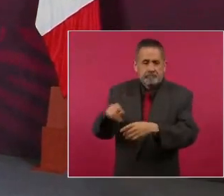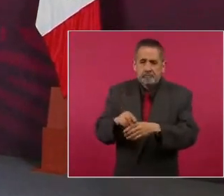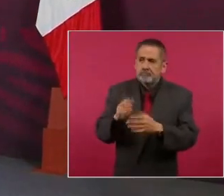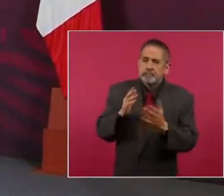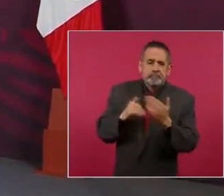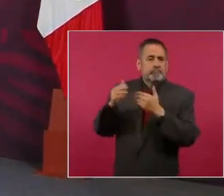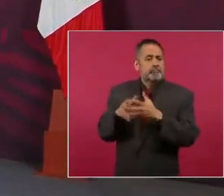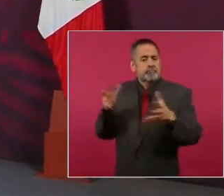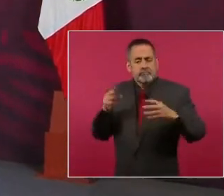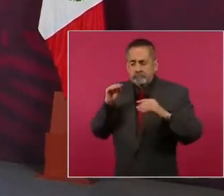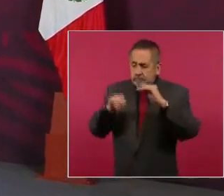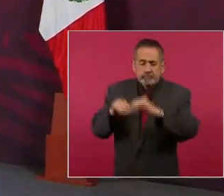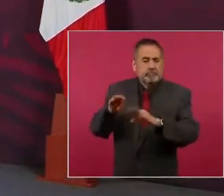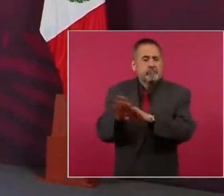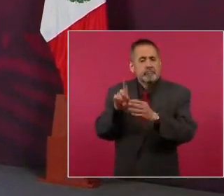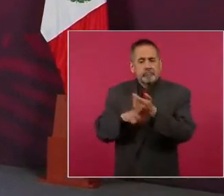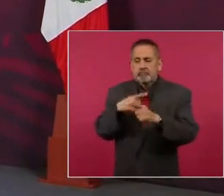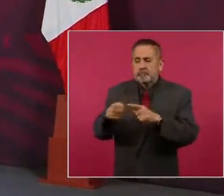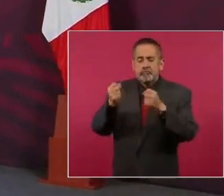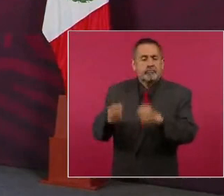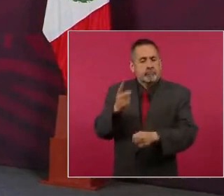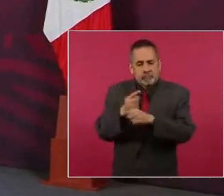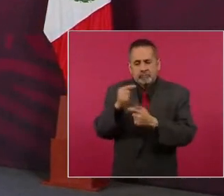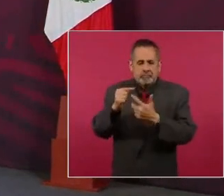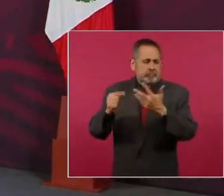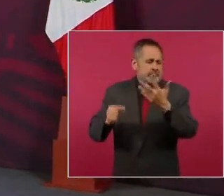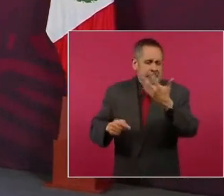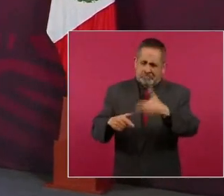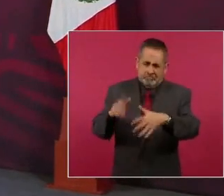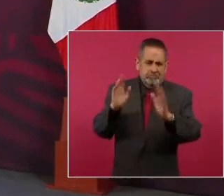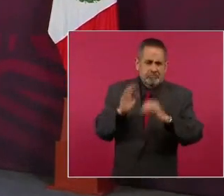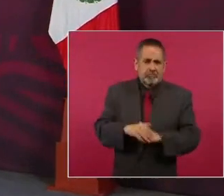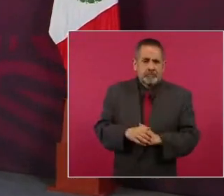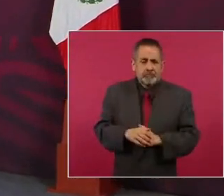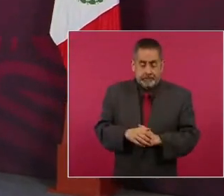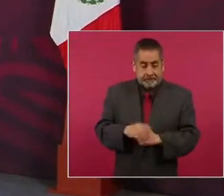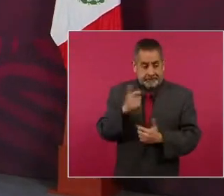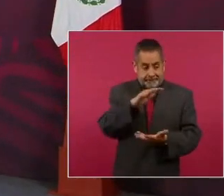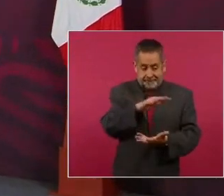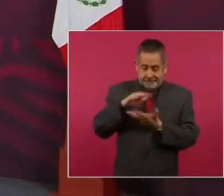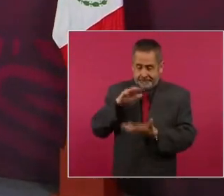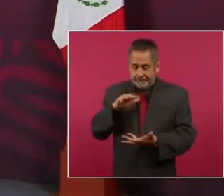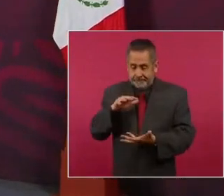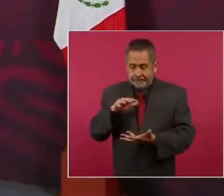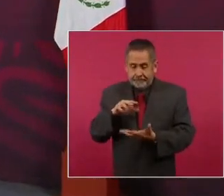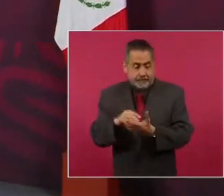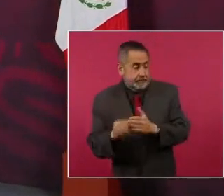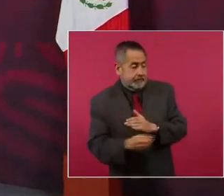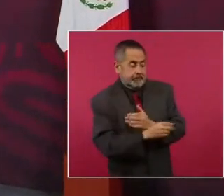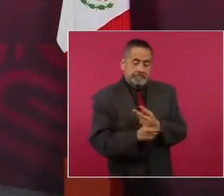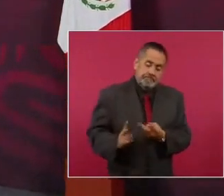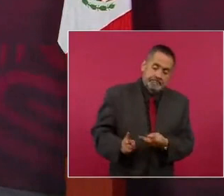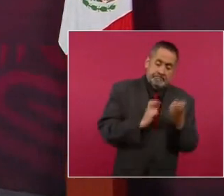destina a la seguridad pública no se va a los paraísos fiscales